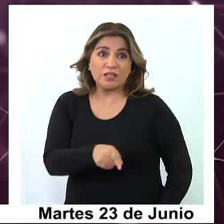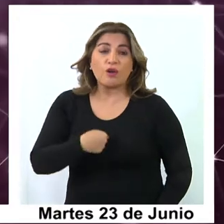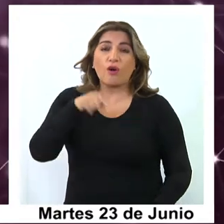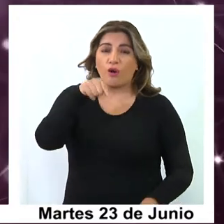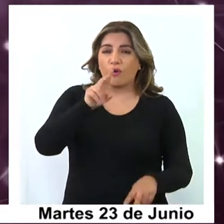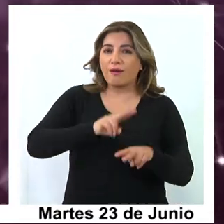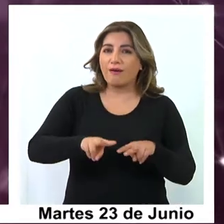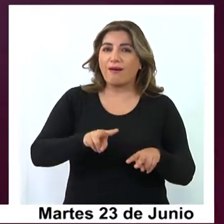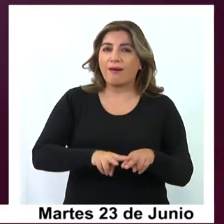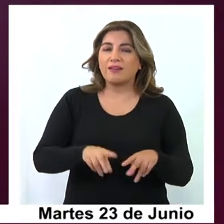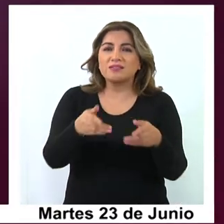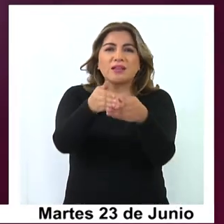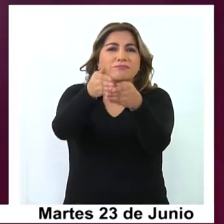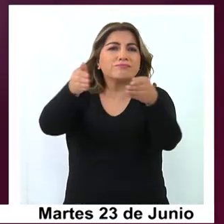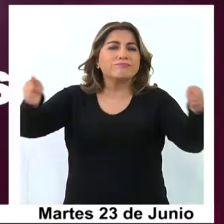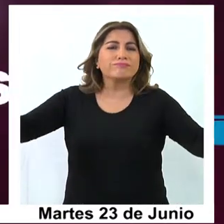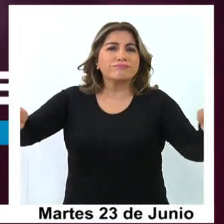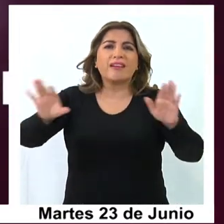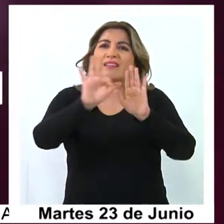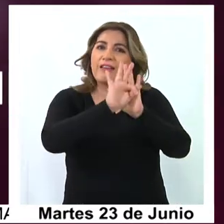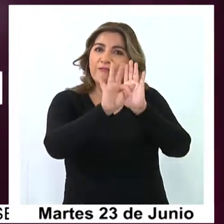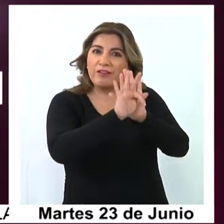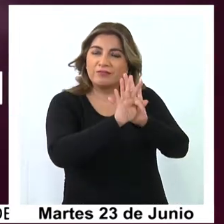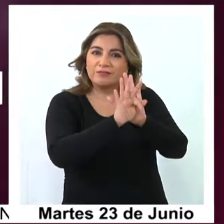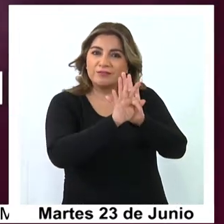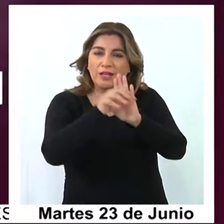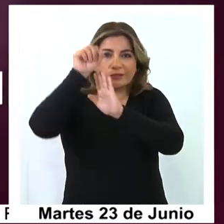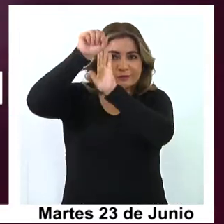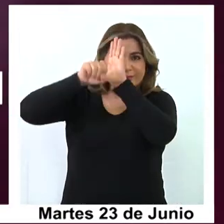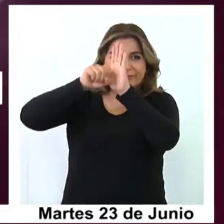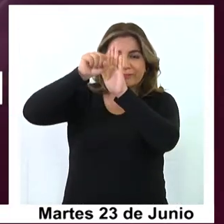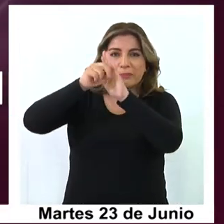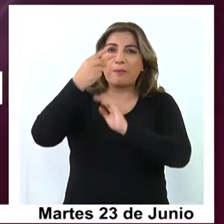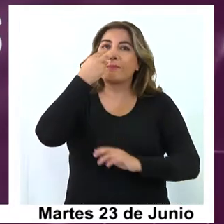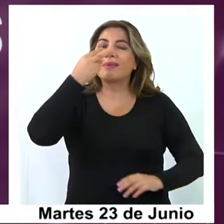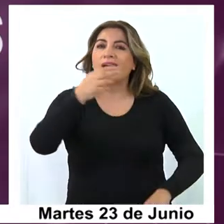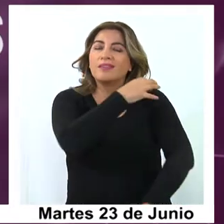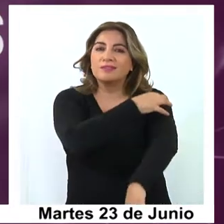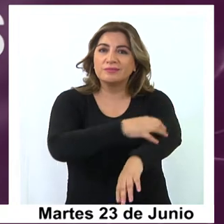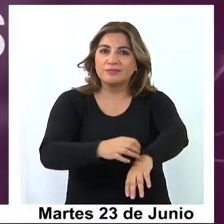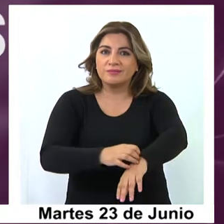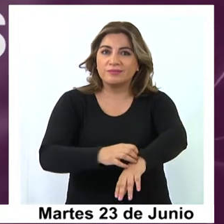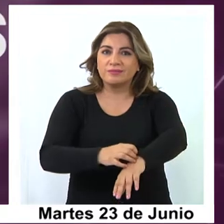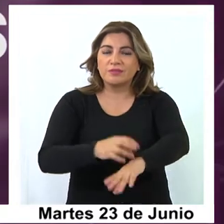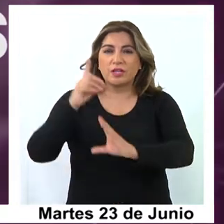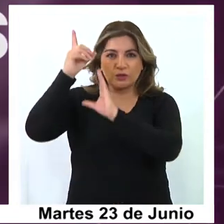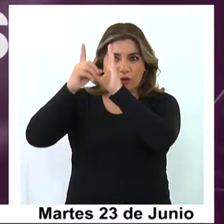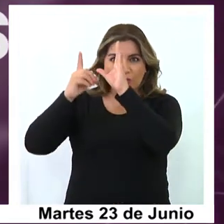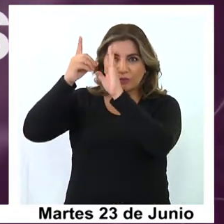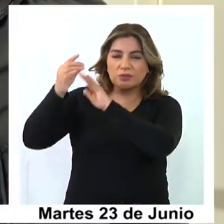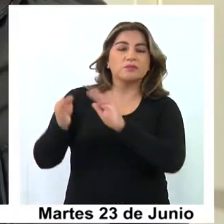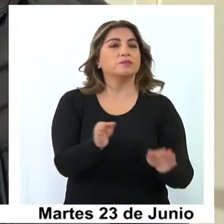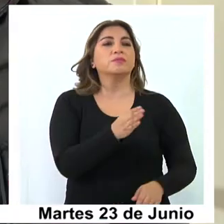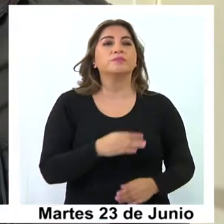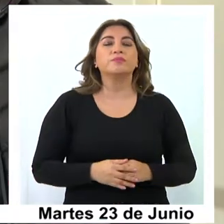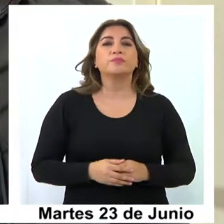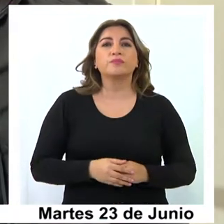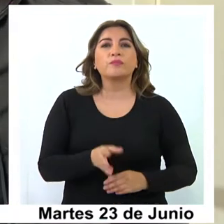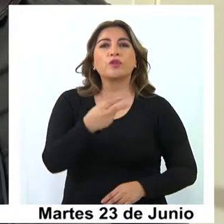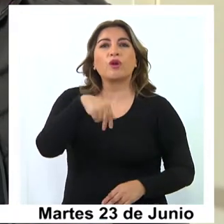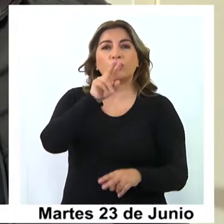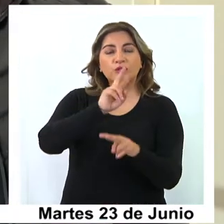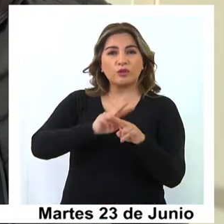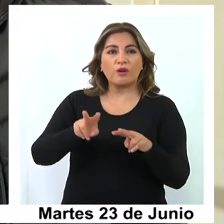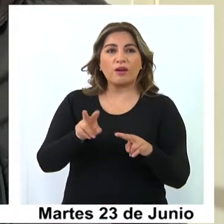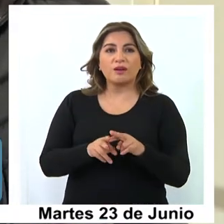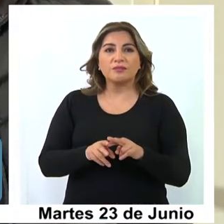realizan de manera abierta, vía streaming de Facebook, miradas regionales, proyecciones de documentales. Hemos llevado